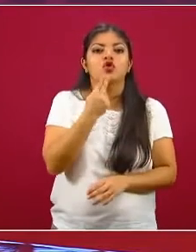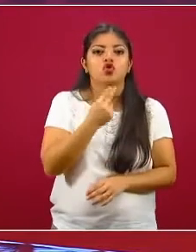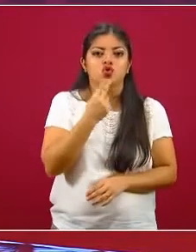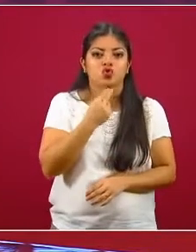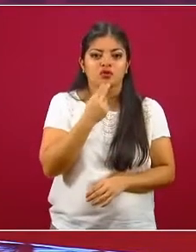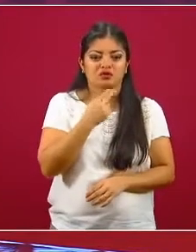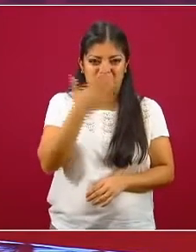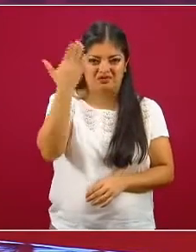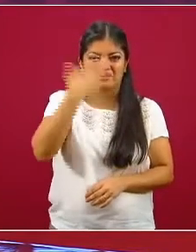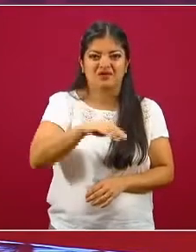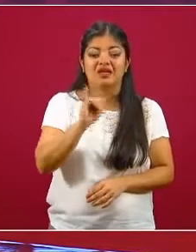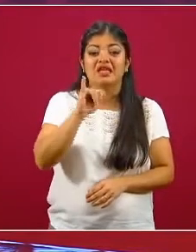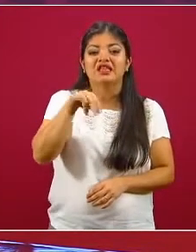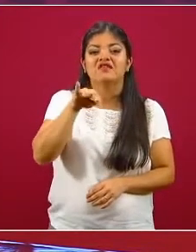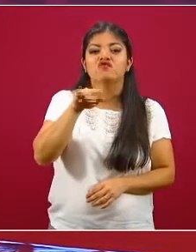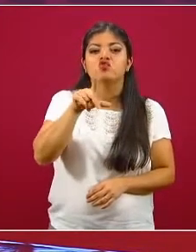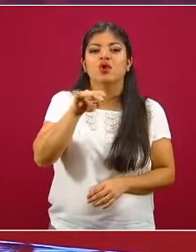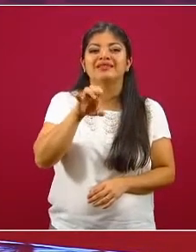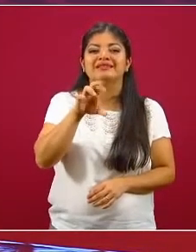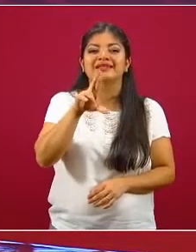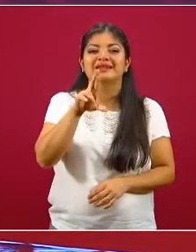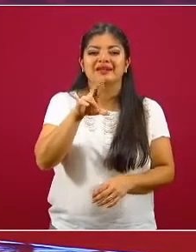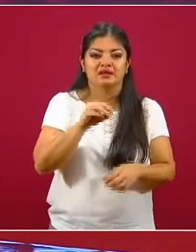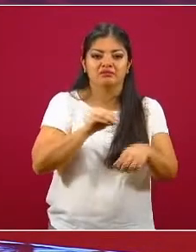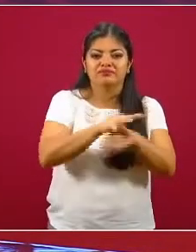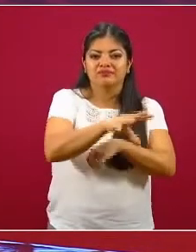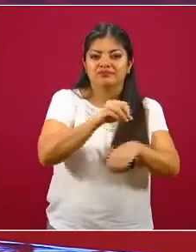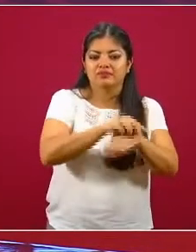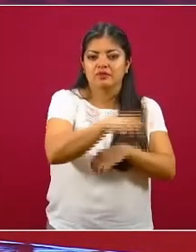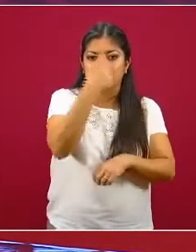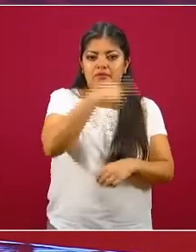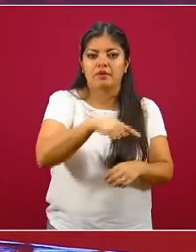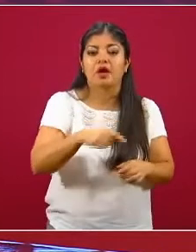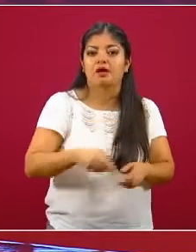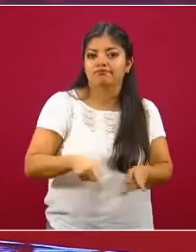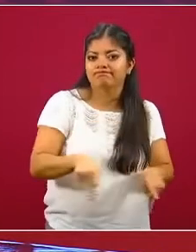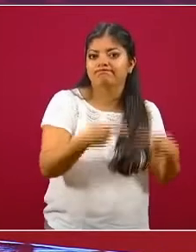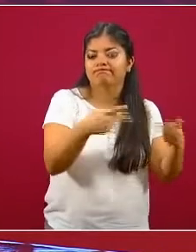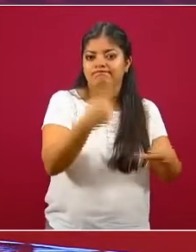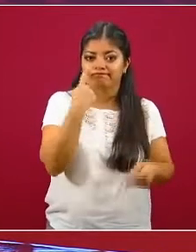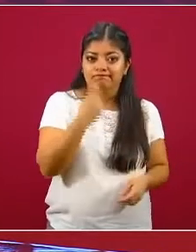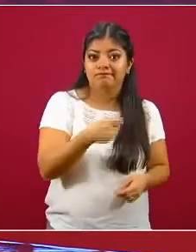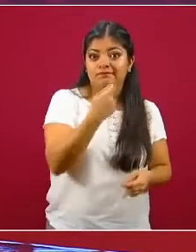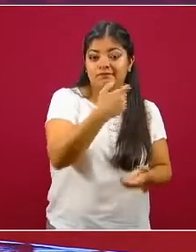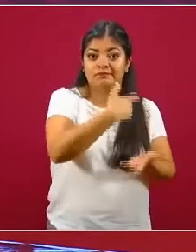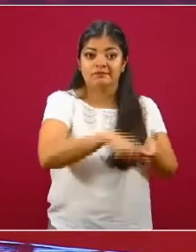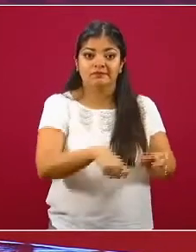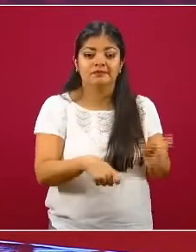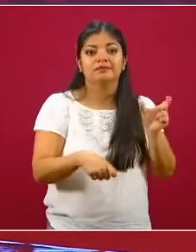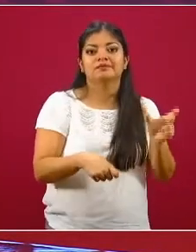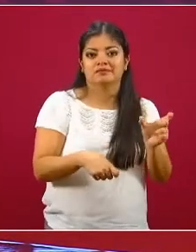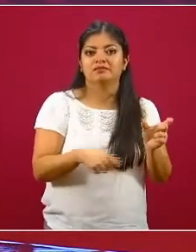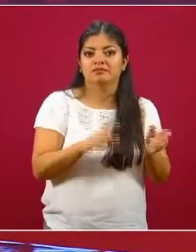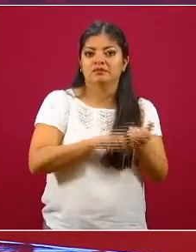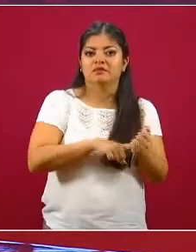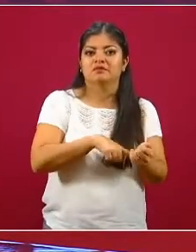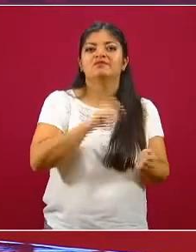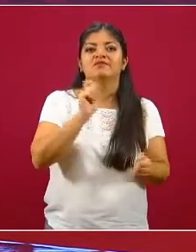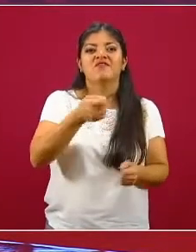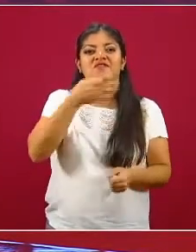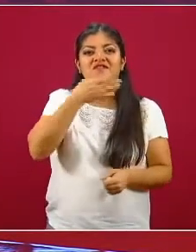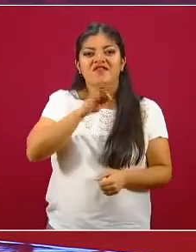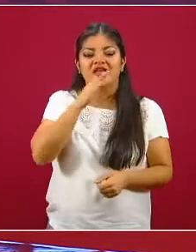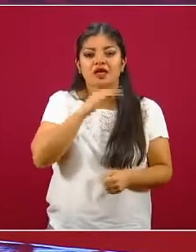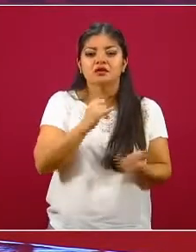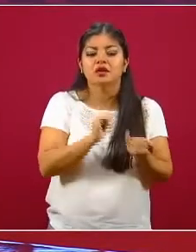uso de los llamados influencers en las redes sociales para promover sus productos. El patrocinio de eventos y fiestas para fomentar el